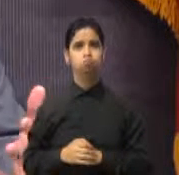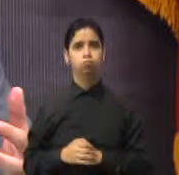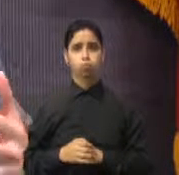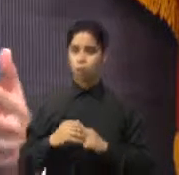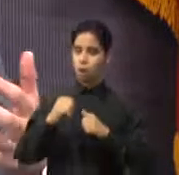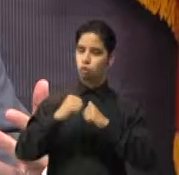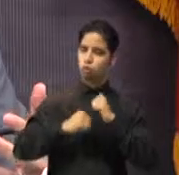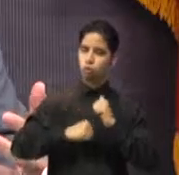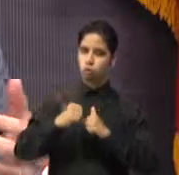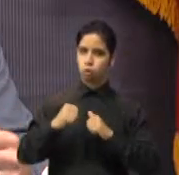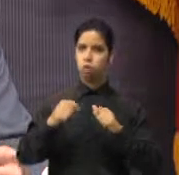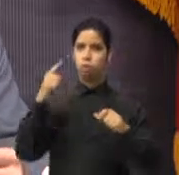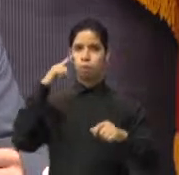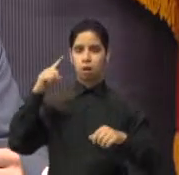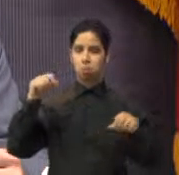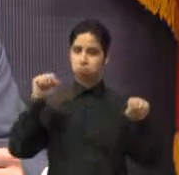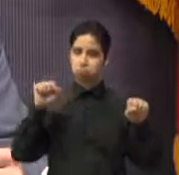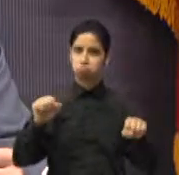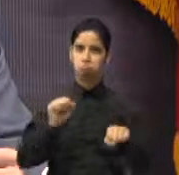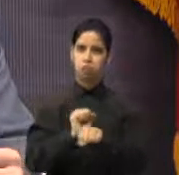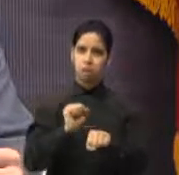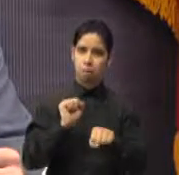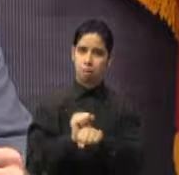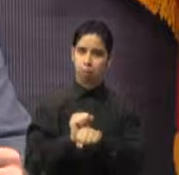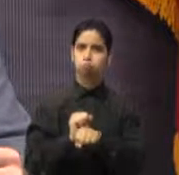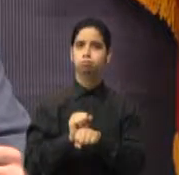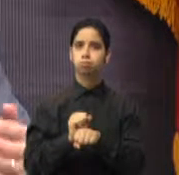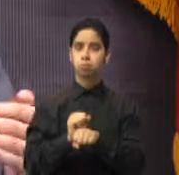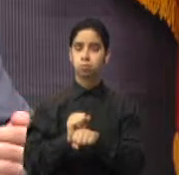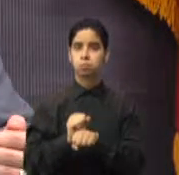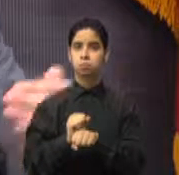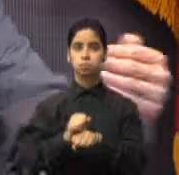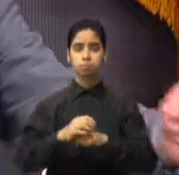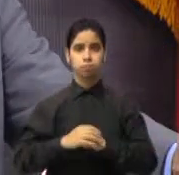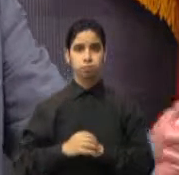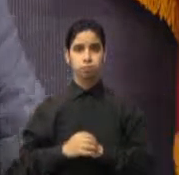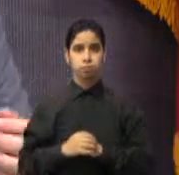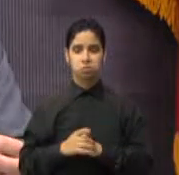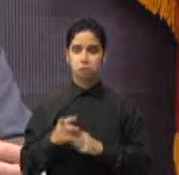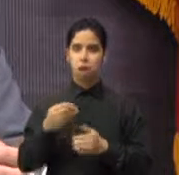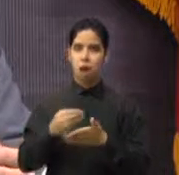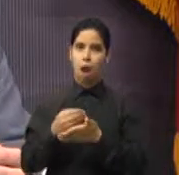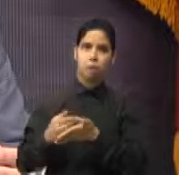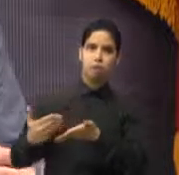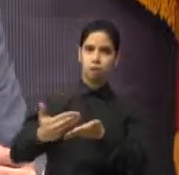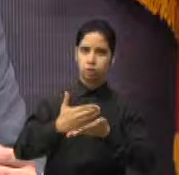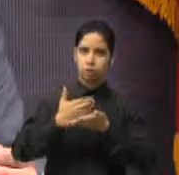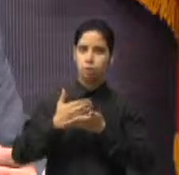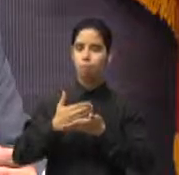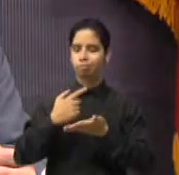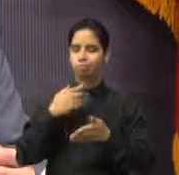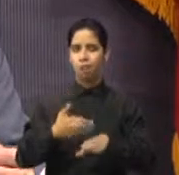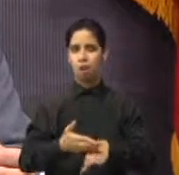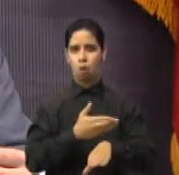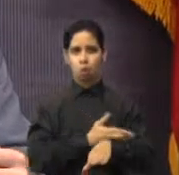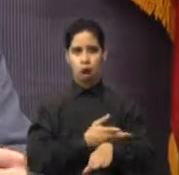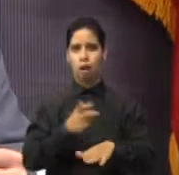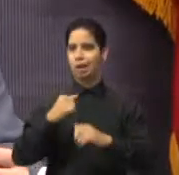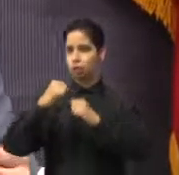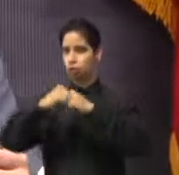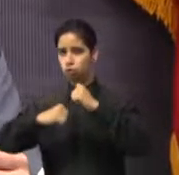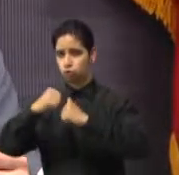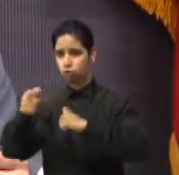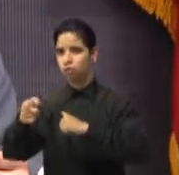operacional y administrativa que nos permita a nosotros mejorar en la recaudación, mejorar en la infraestructura,